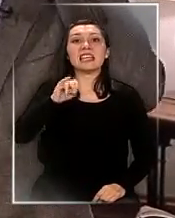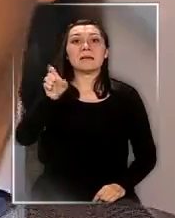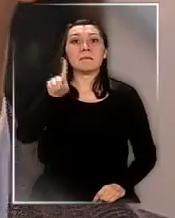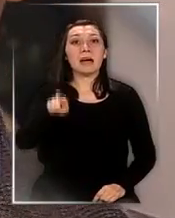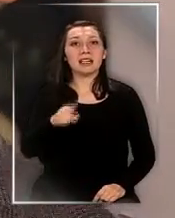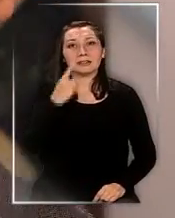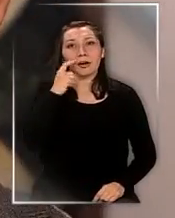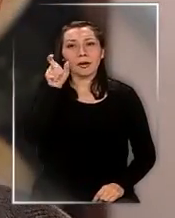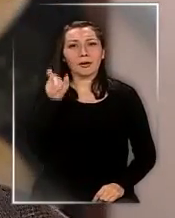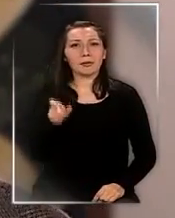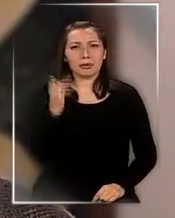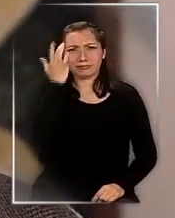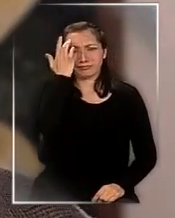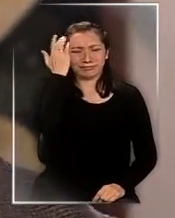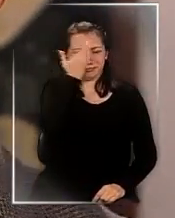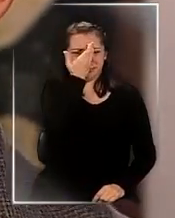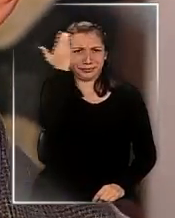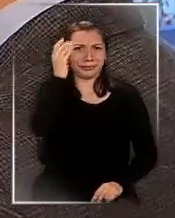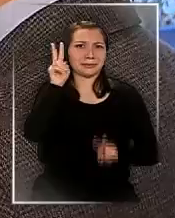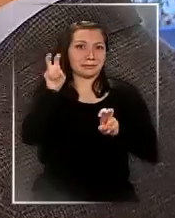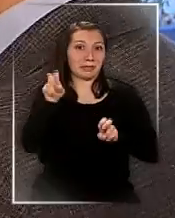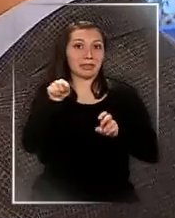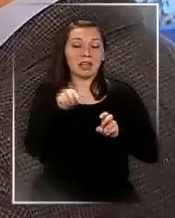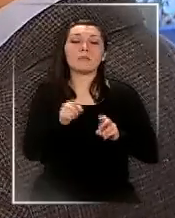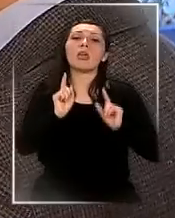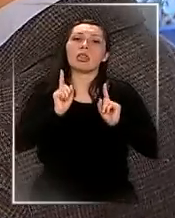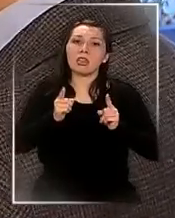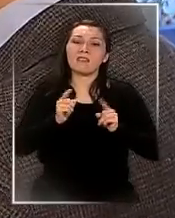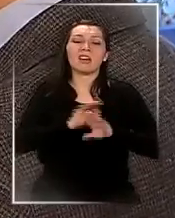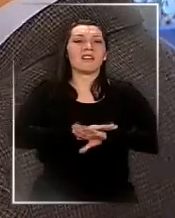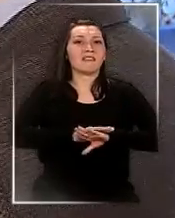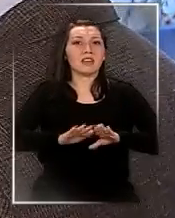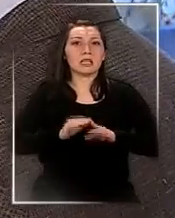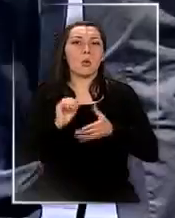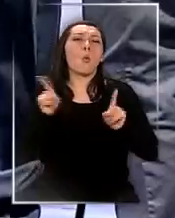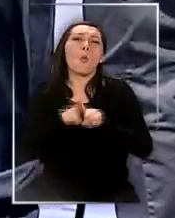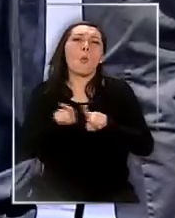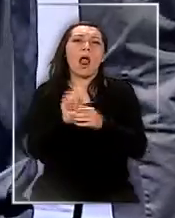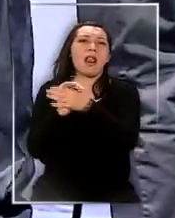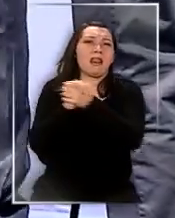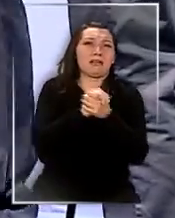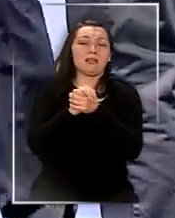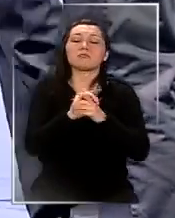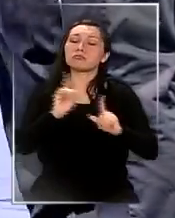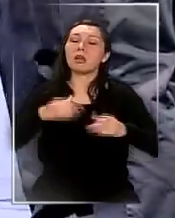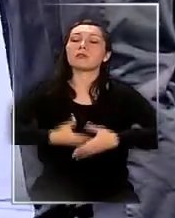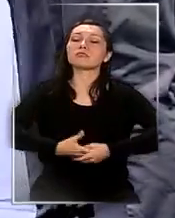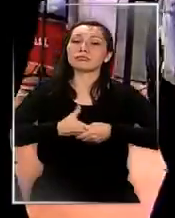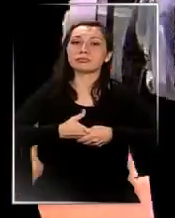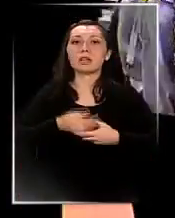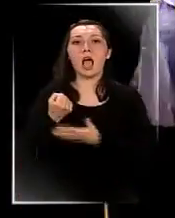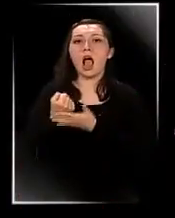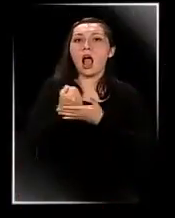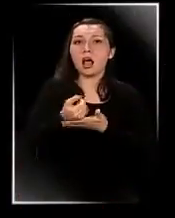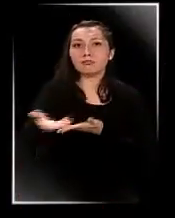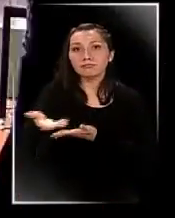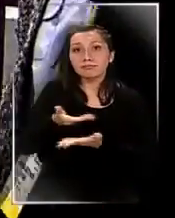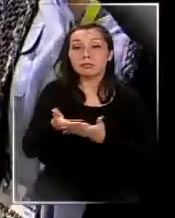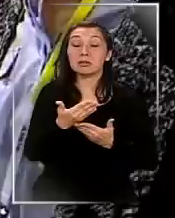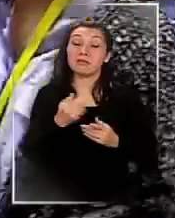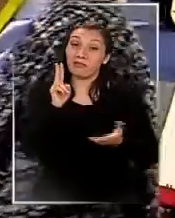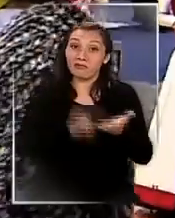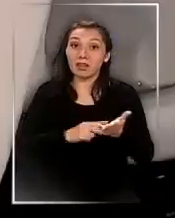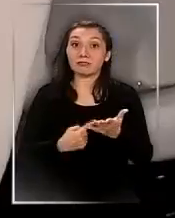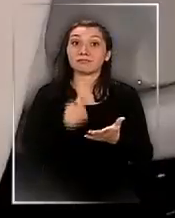es un experto de nivel mundial en el tema. Hay que dejar de hacer gallitos y darse la mano, cooperar, porque la verdadera